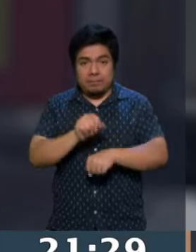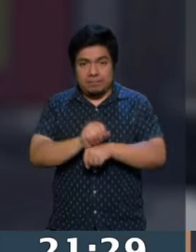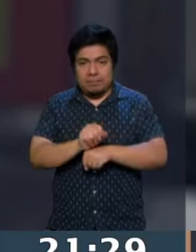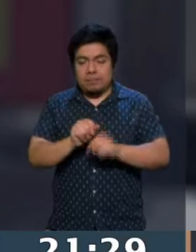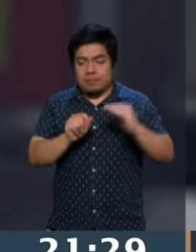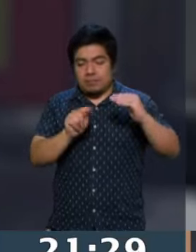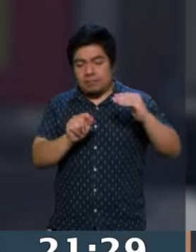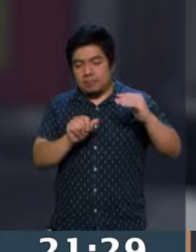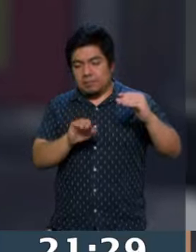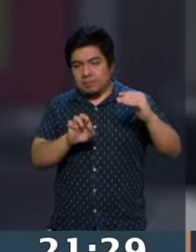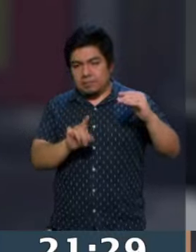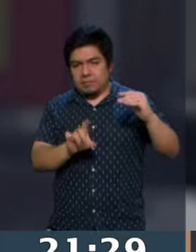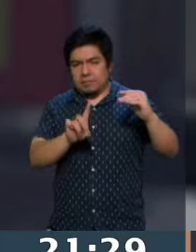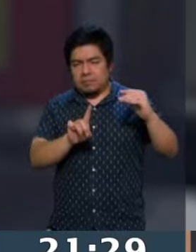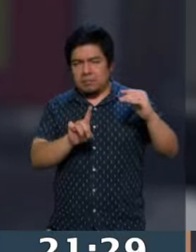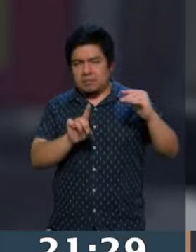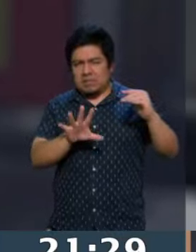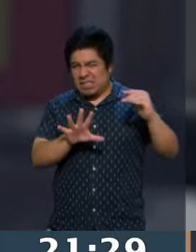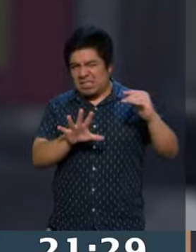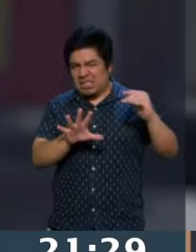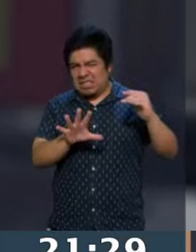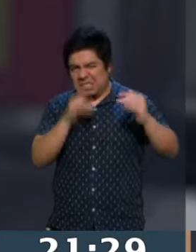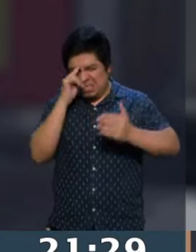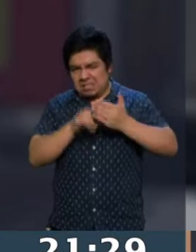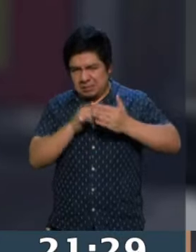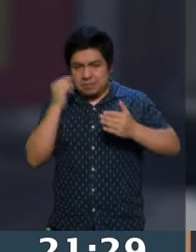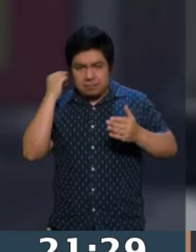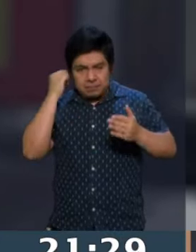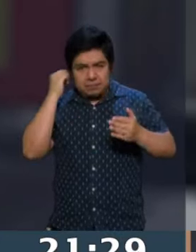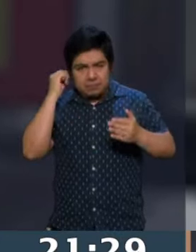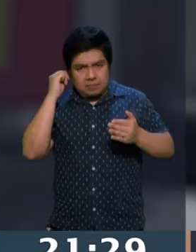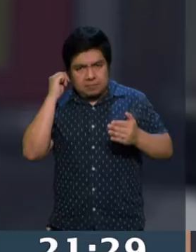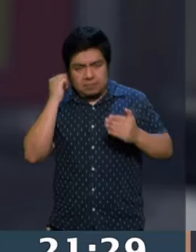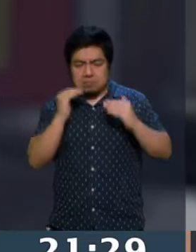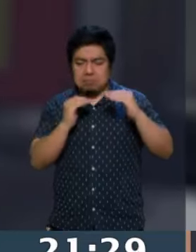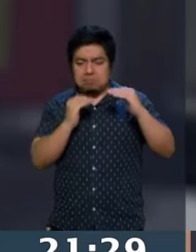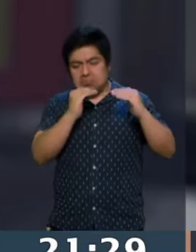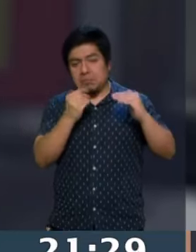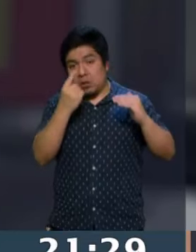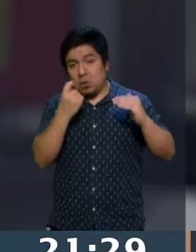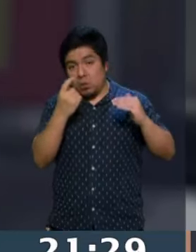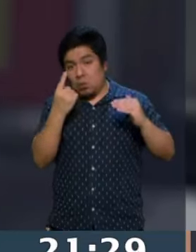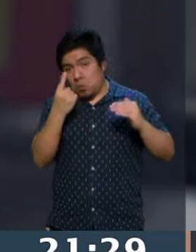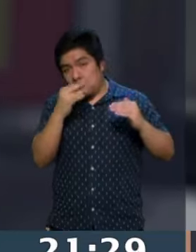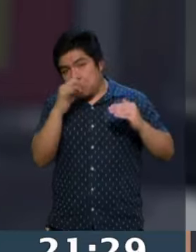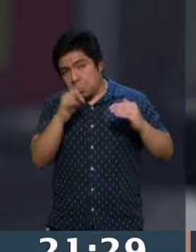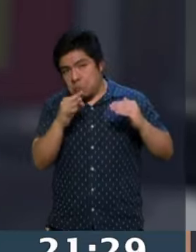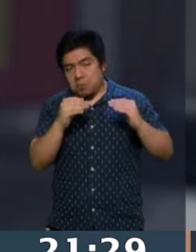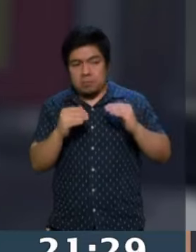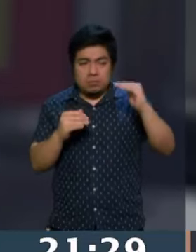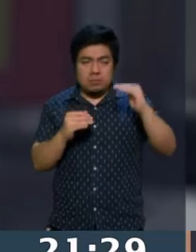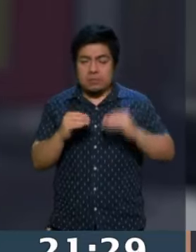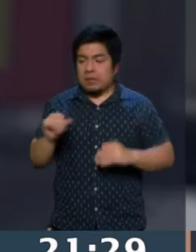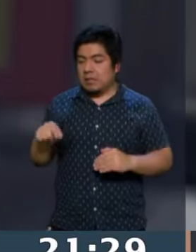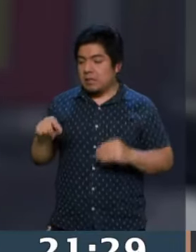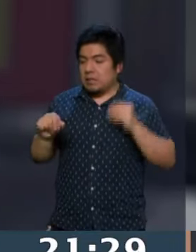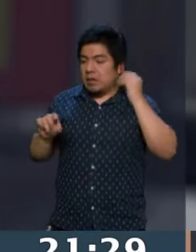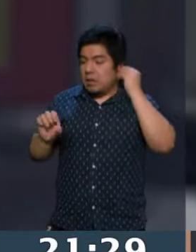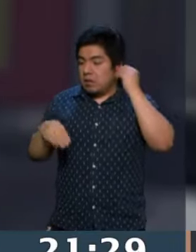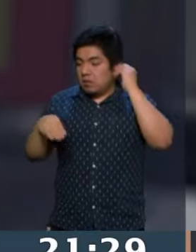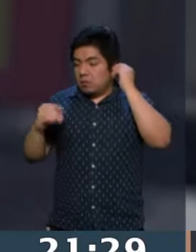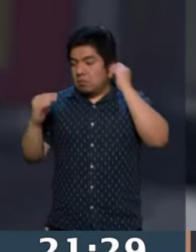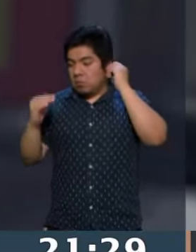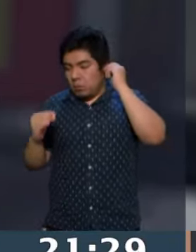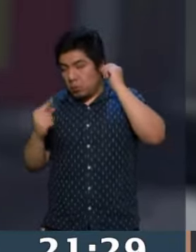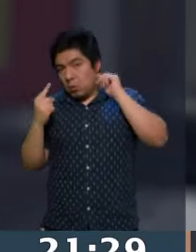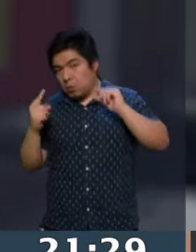Taboada estaba en 35%, me parece. Ajá, sí, exactamente. Entonces tendría un porciento de crecimiento y Salomón Cherstovski pues habría